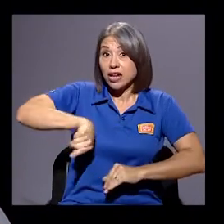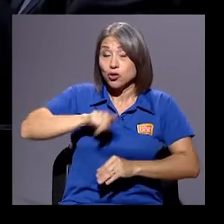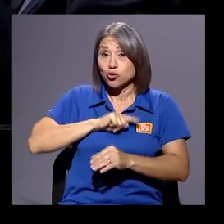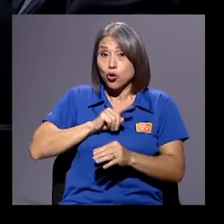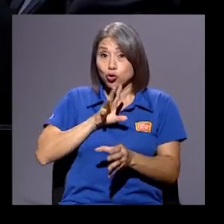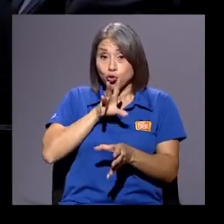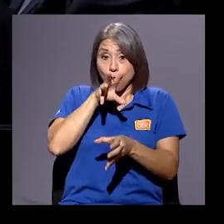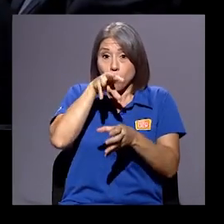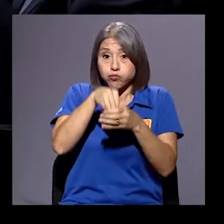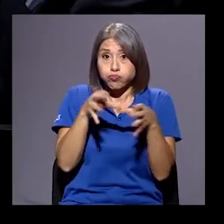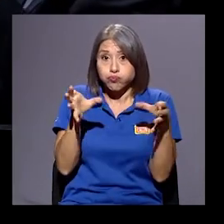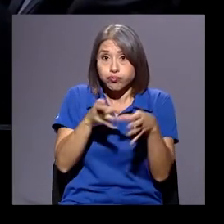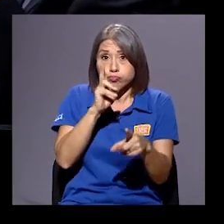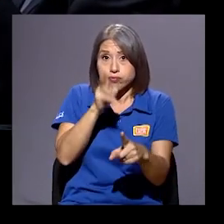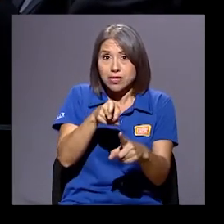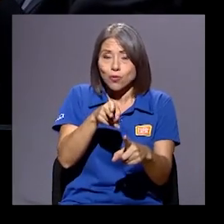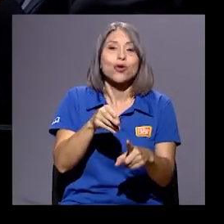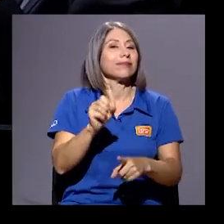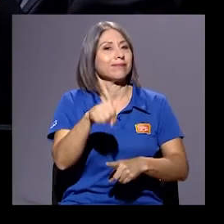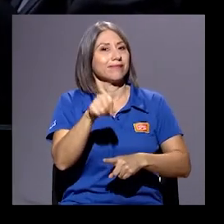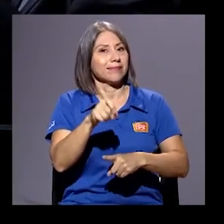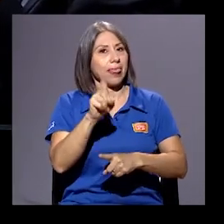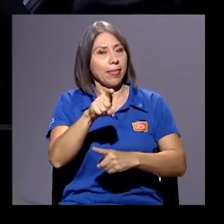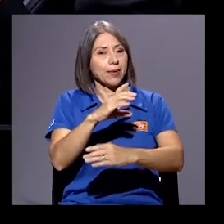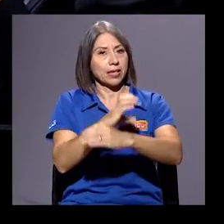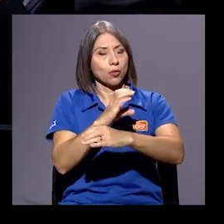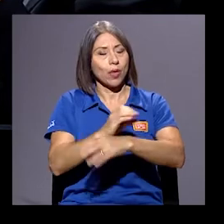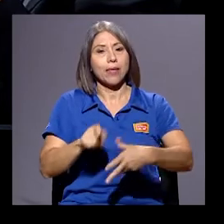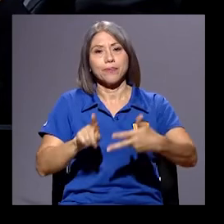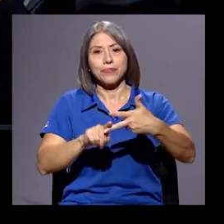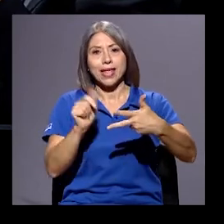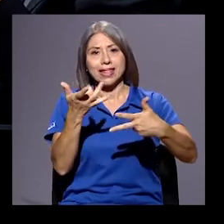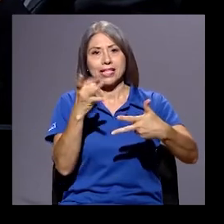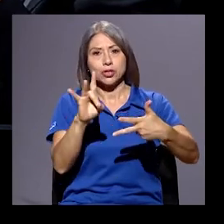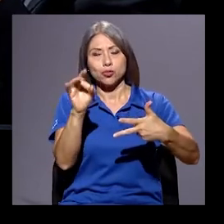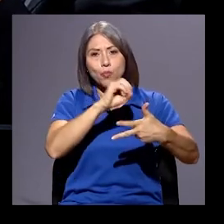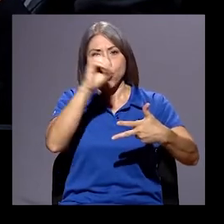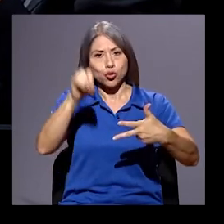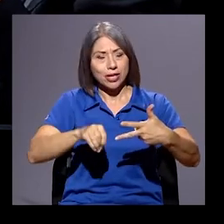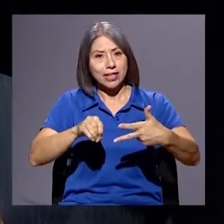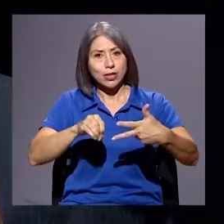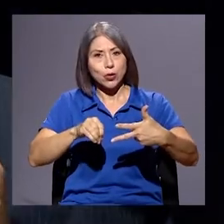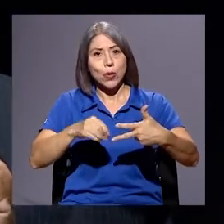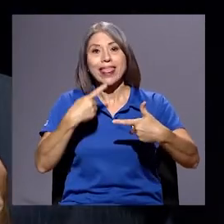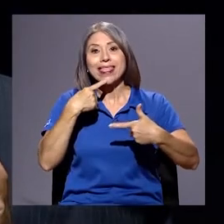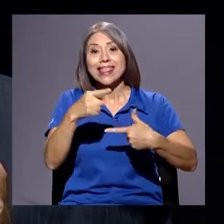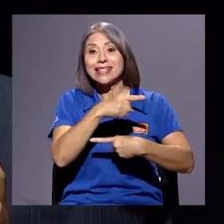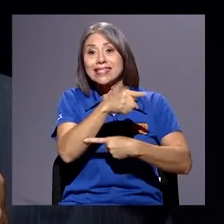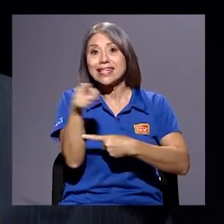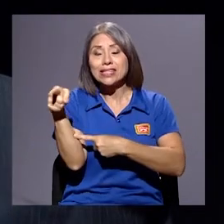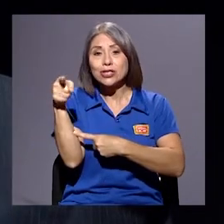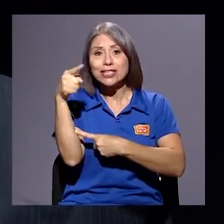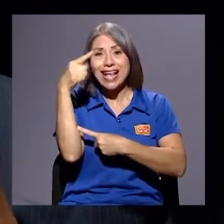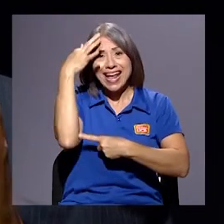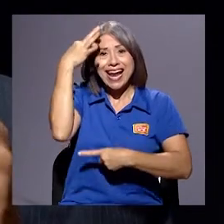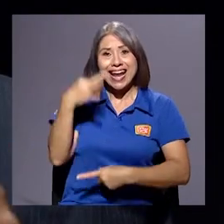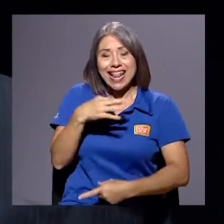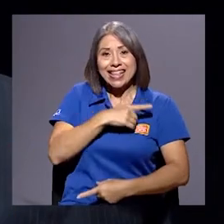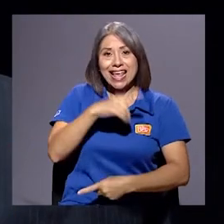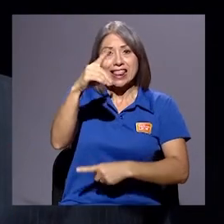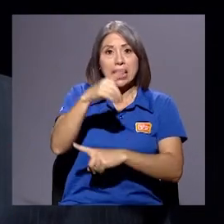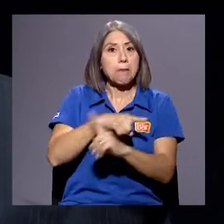y eso es peligroso. que tener cuidado. Y un 18% se declara creyente, pero sin